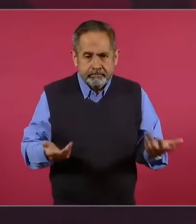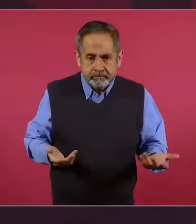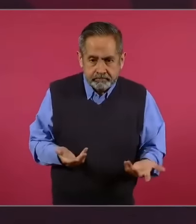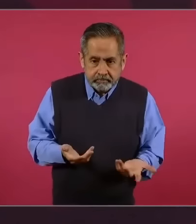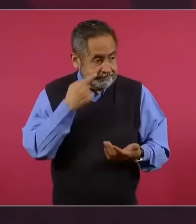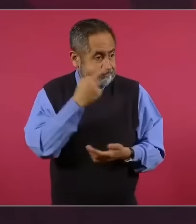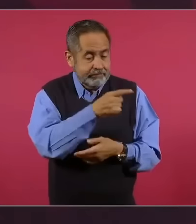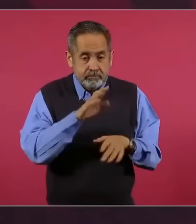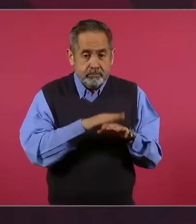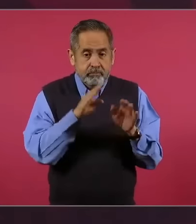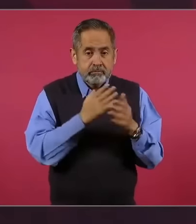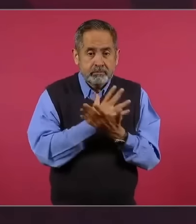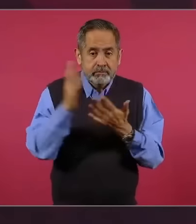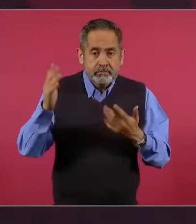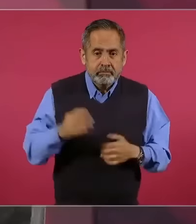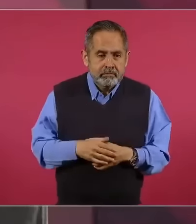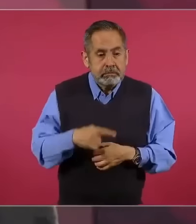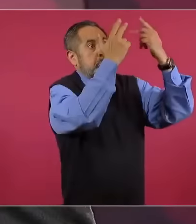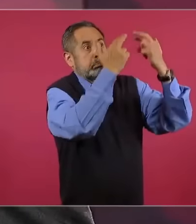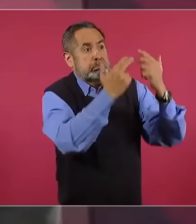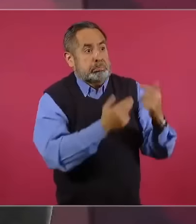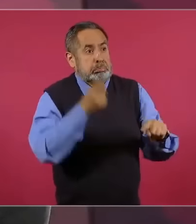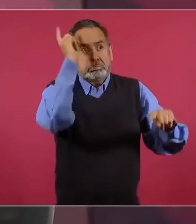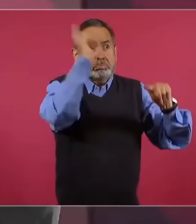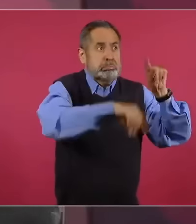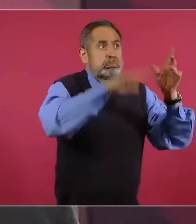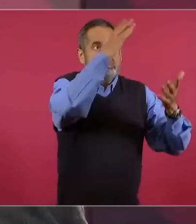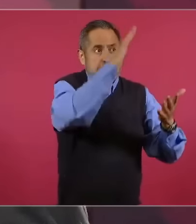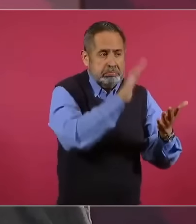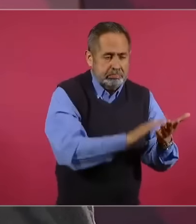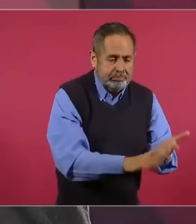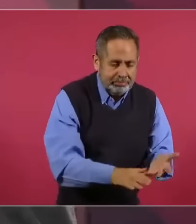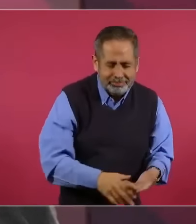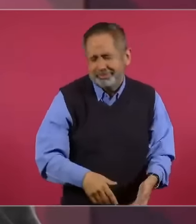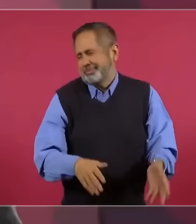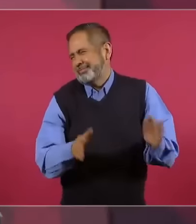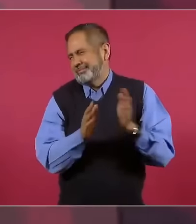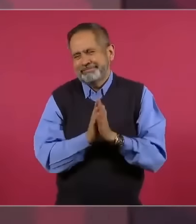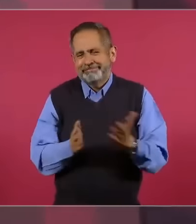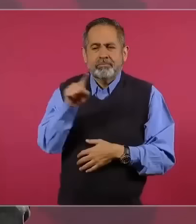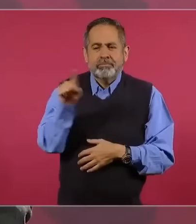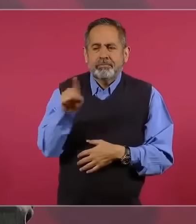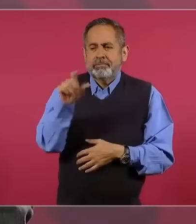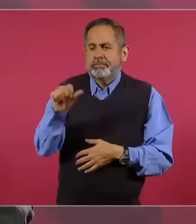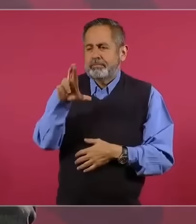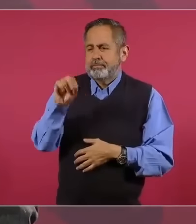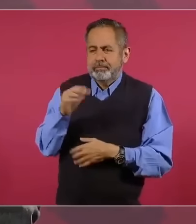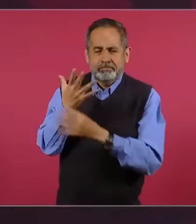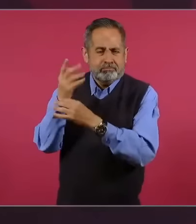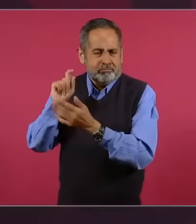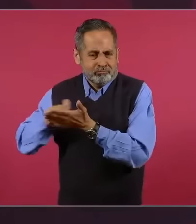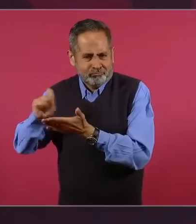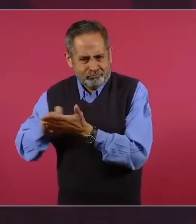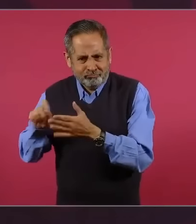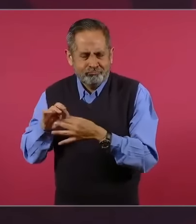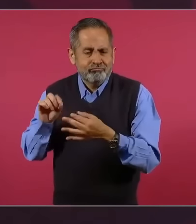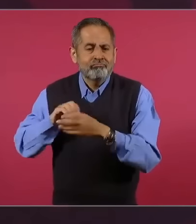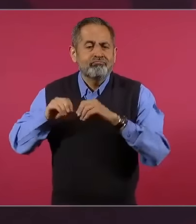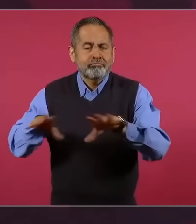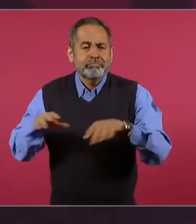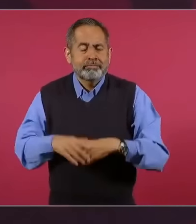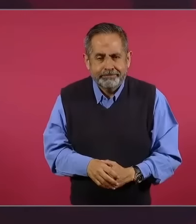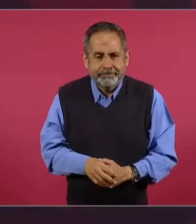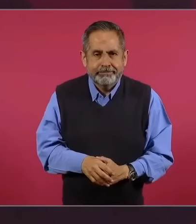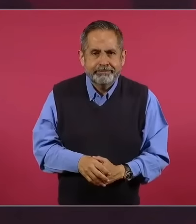En extremo. La demolición. Me acordé de una frase de Zarco que decía que en la